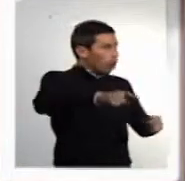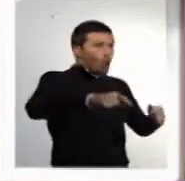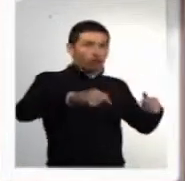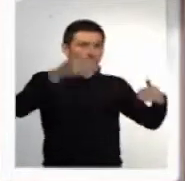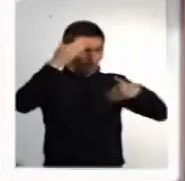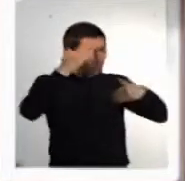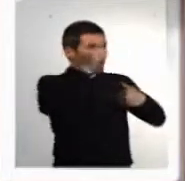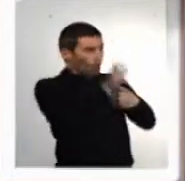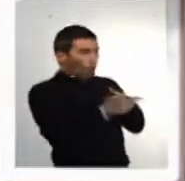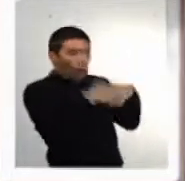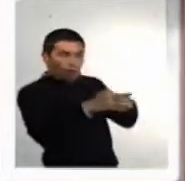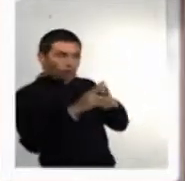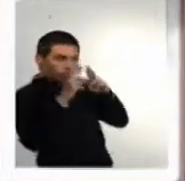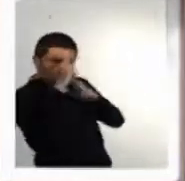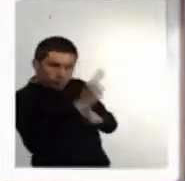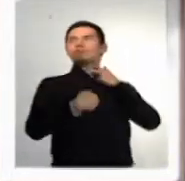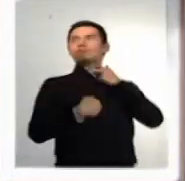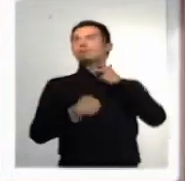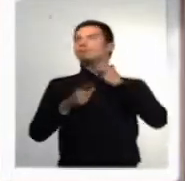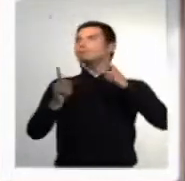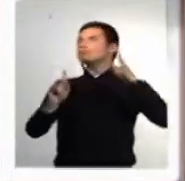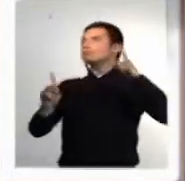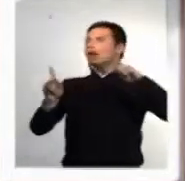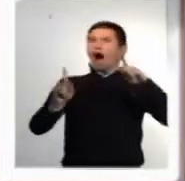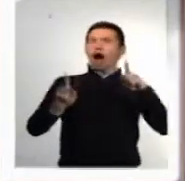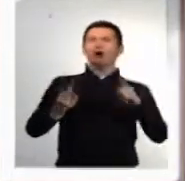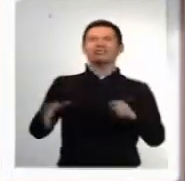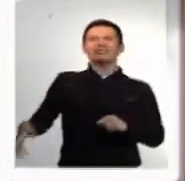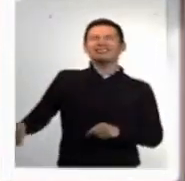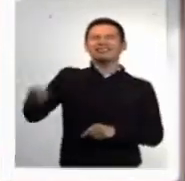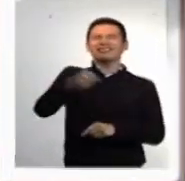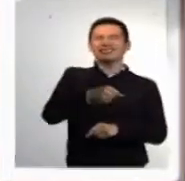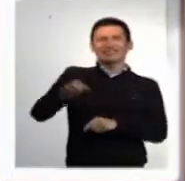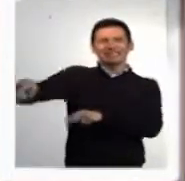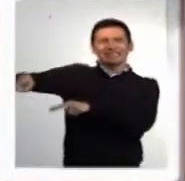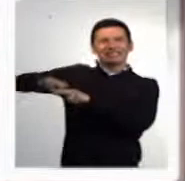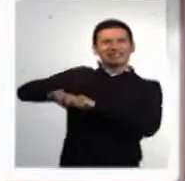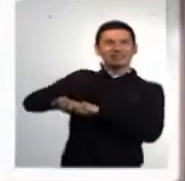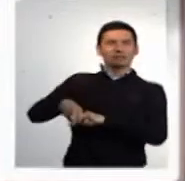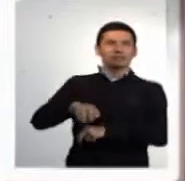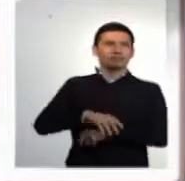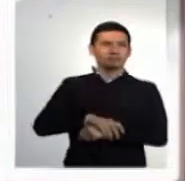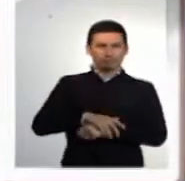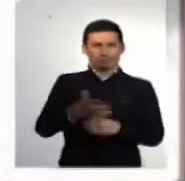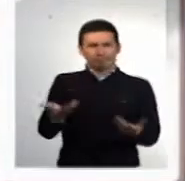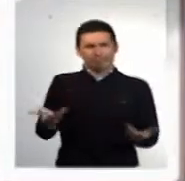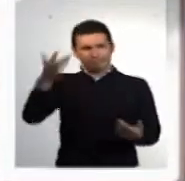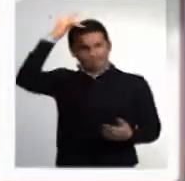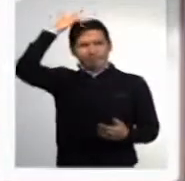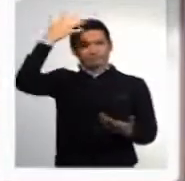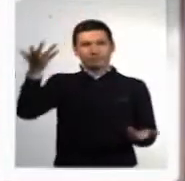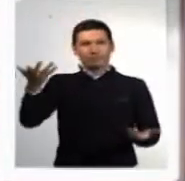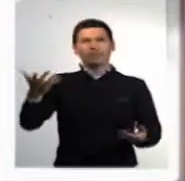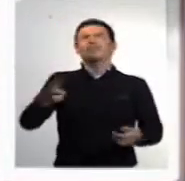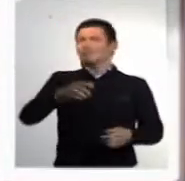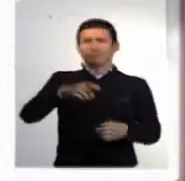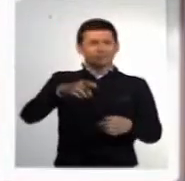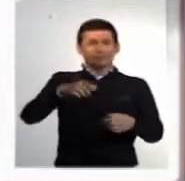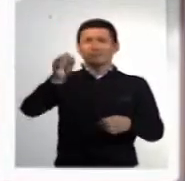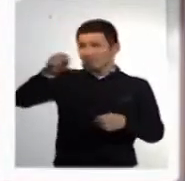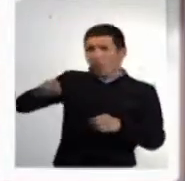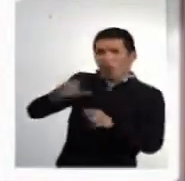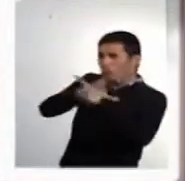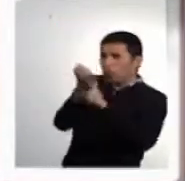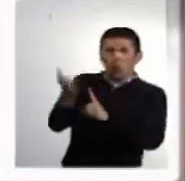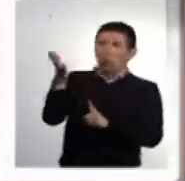te rodea no tiene conciencia de quien está al lado. Sí, es así. Digamos que hace falta mucha cultura, todo el